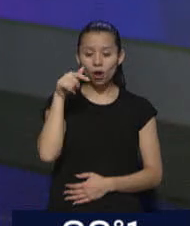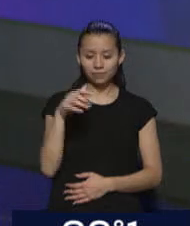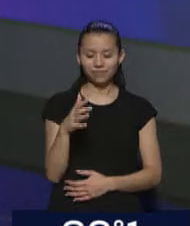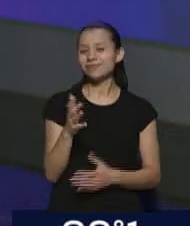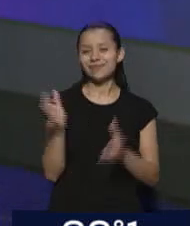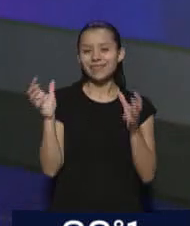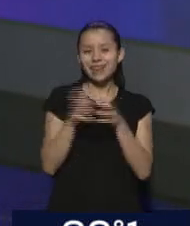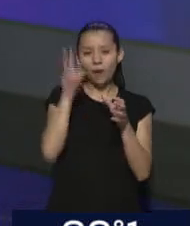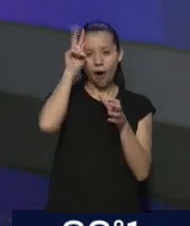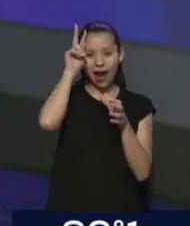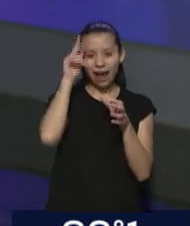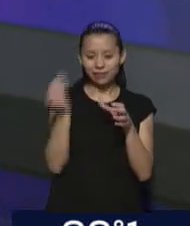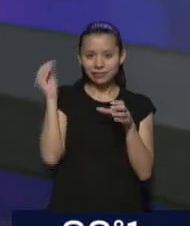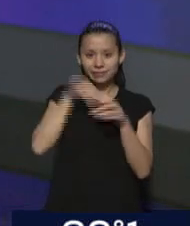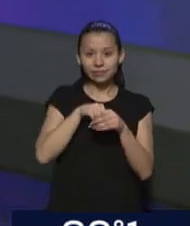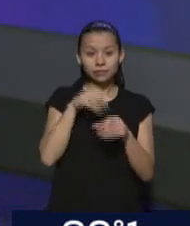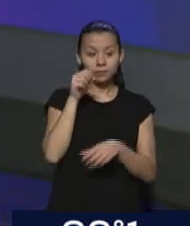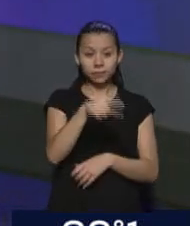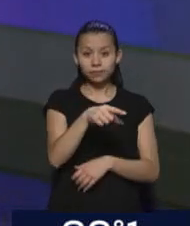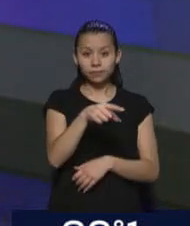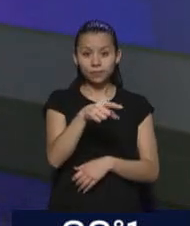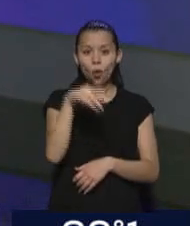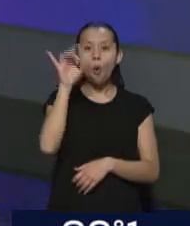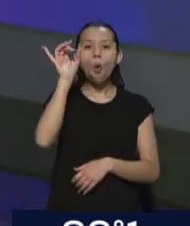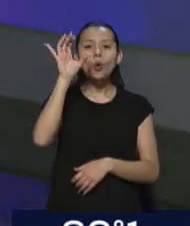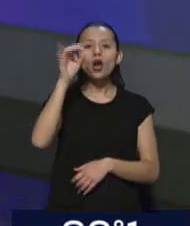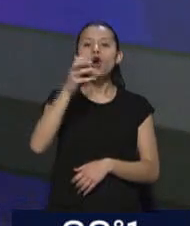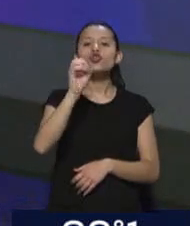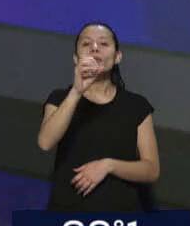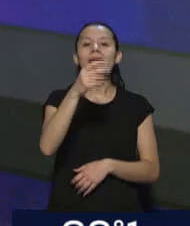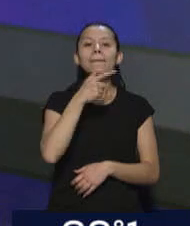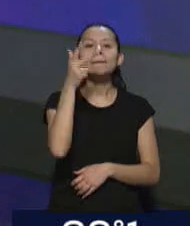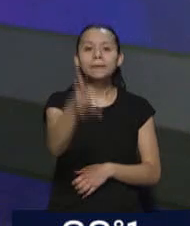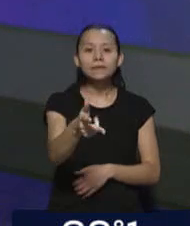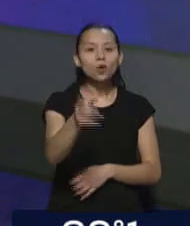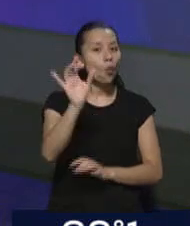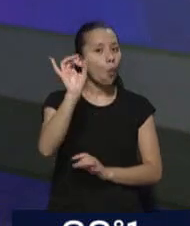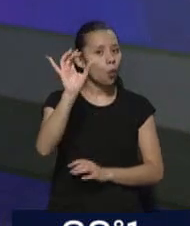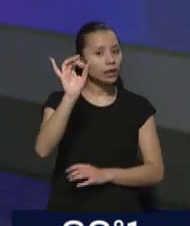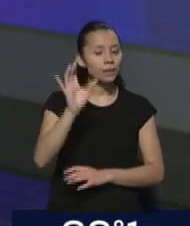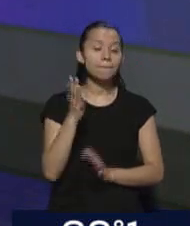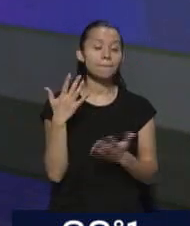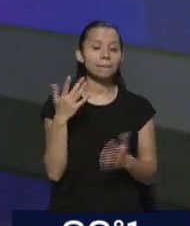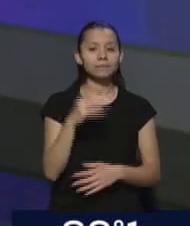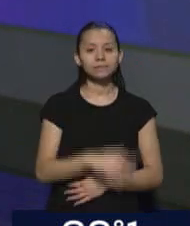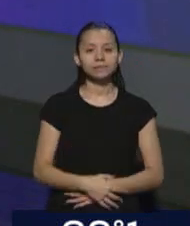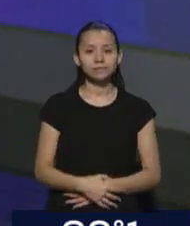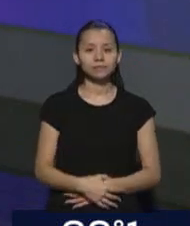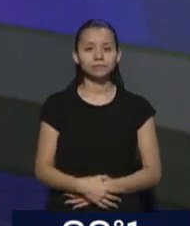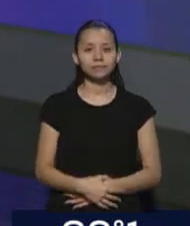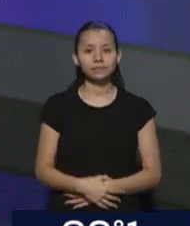mencionado hoy. Quizás le tocaba en esto de los turnos, dentro de los